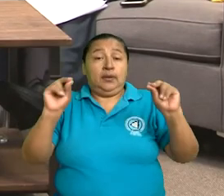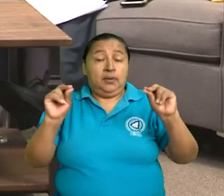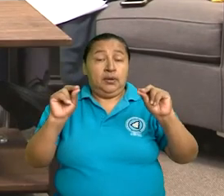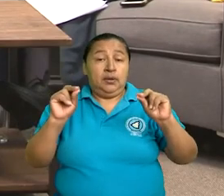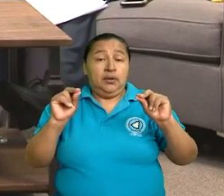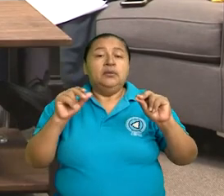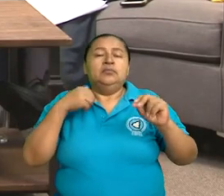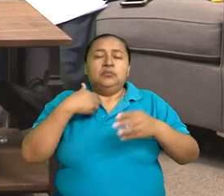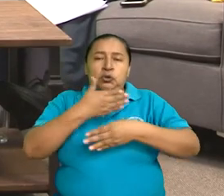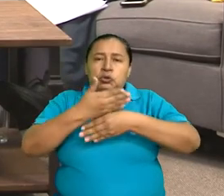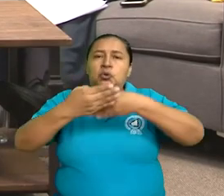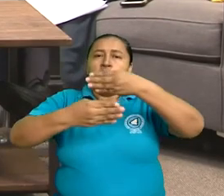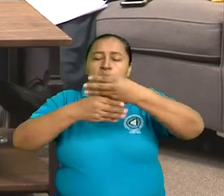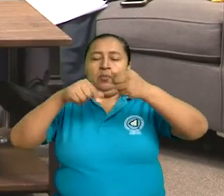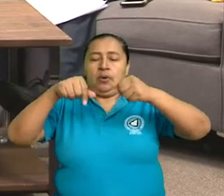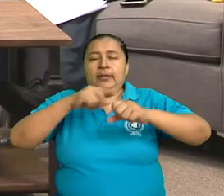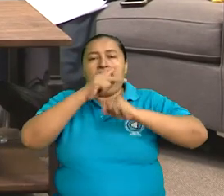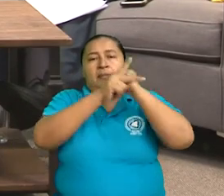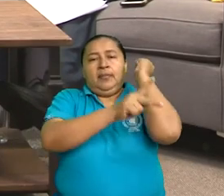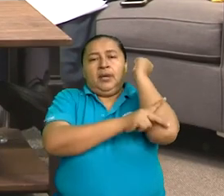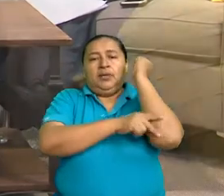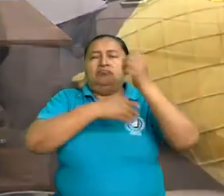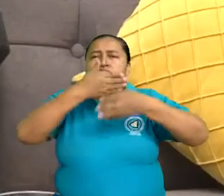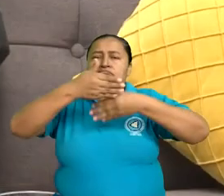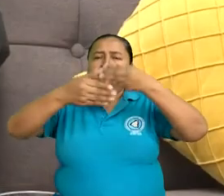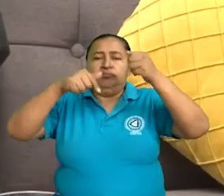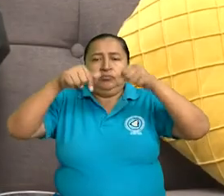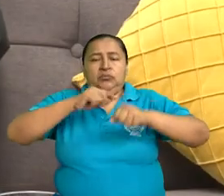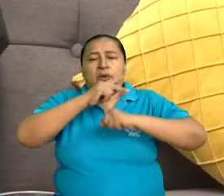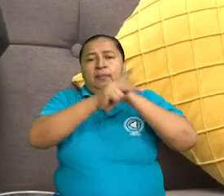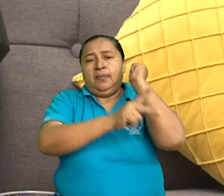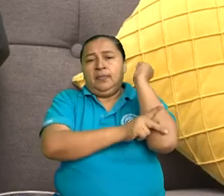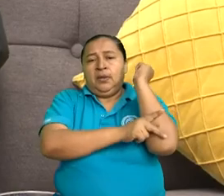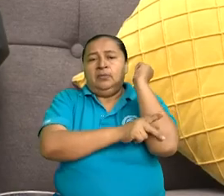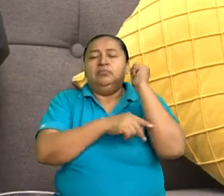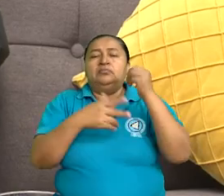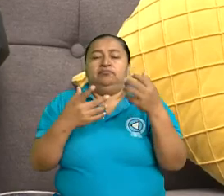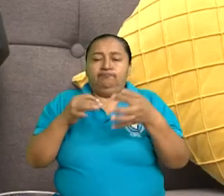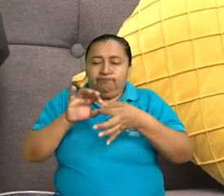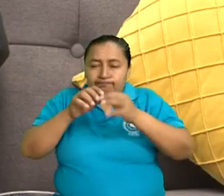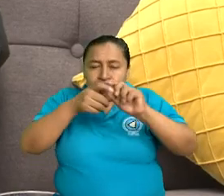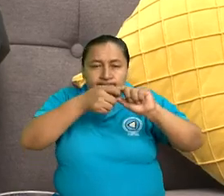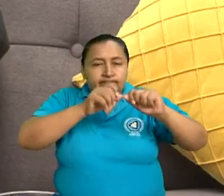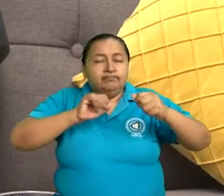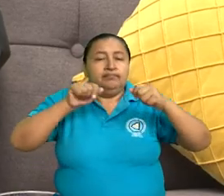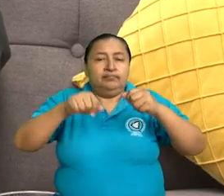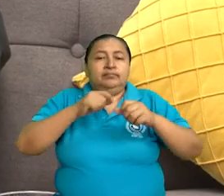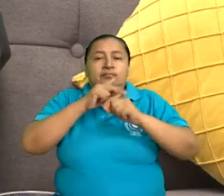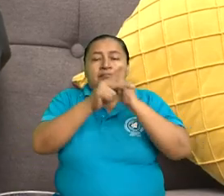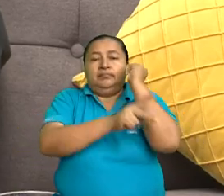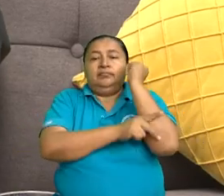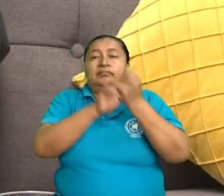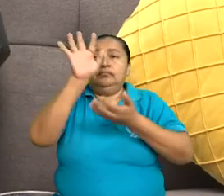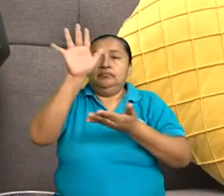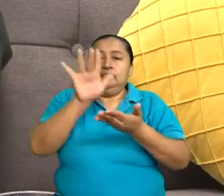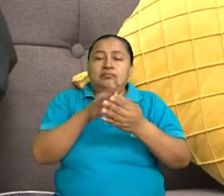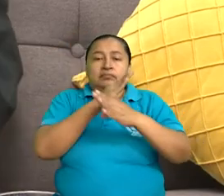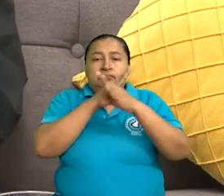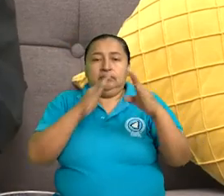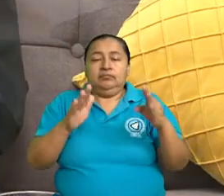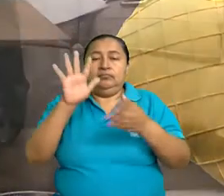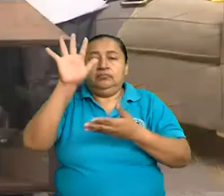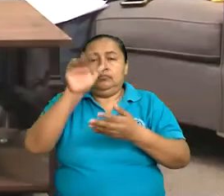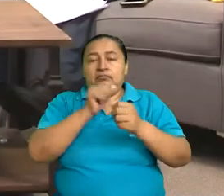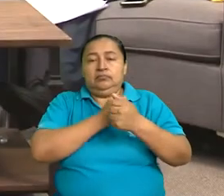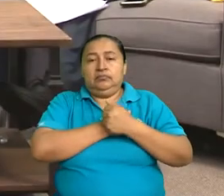construimos esta nación, edificamos esta nación, tejemos esta nación con espíritu de paz, con espíritu de